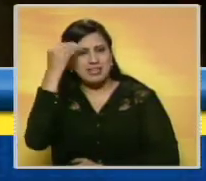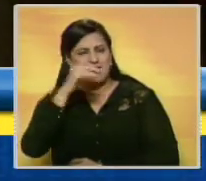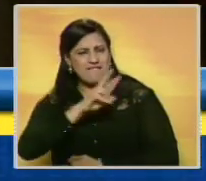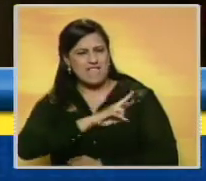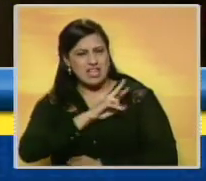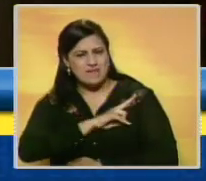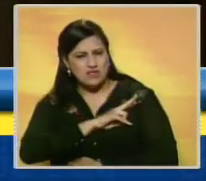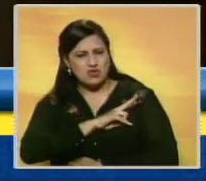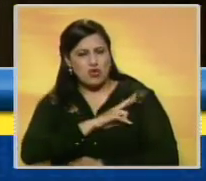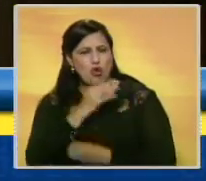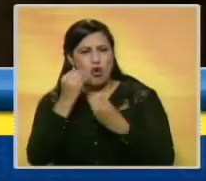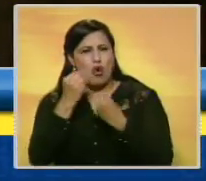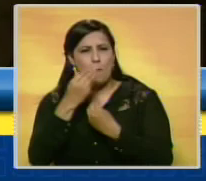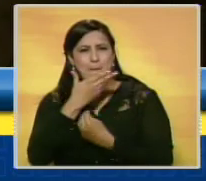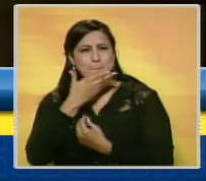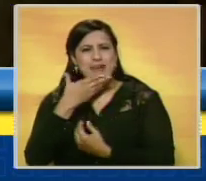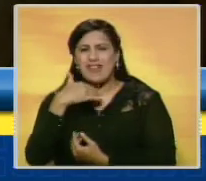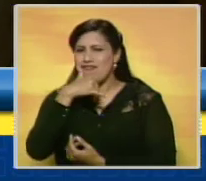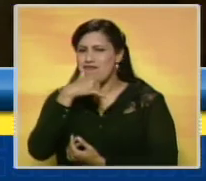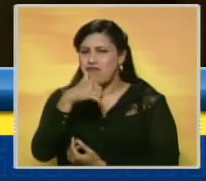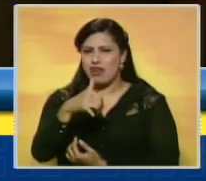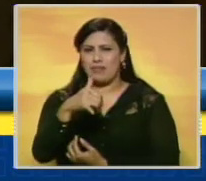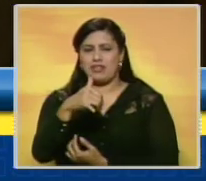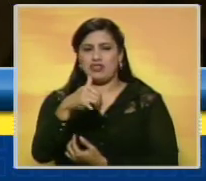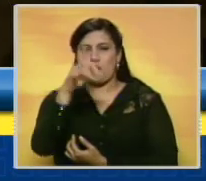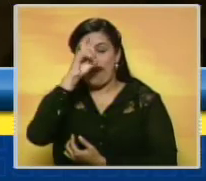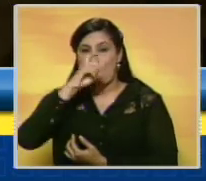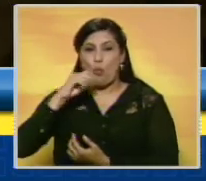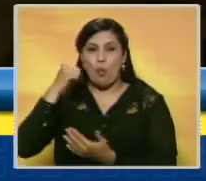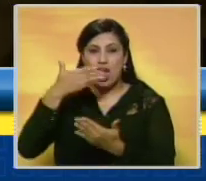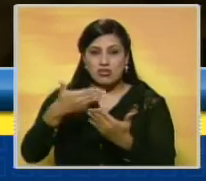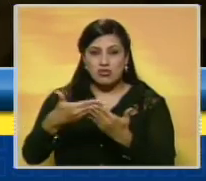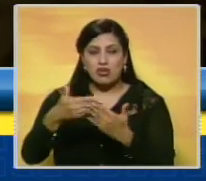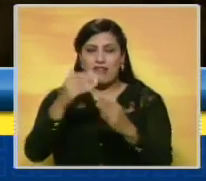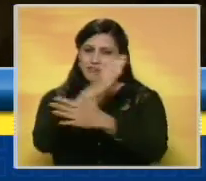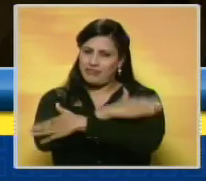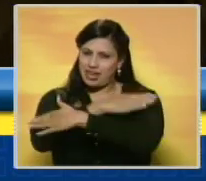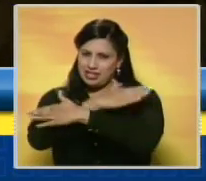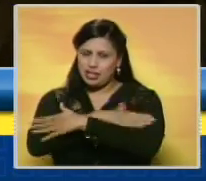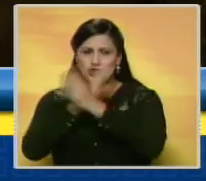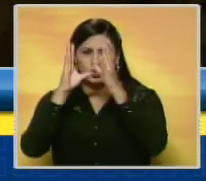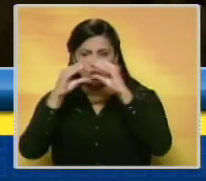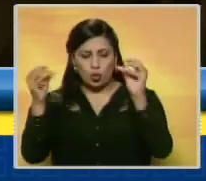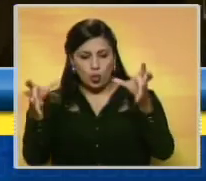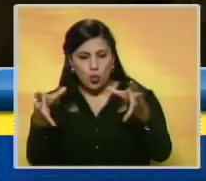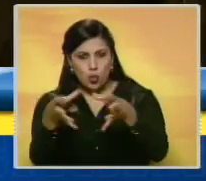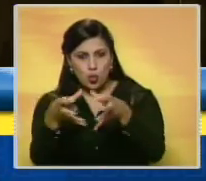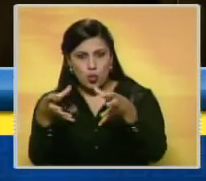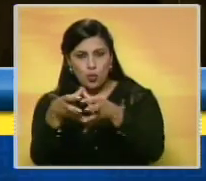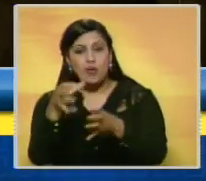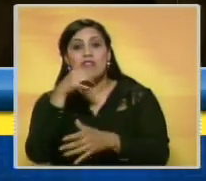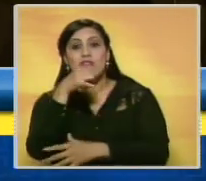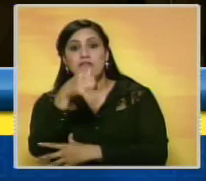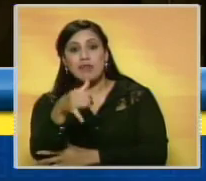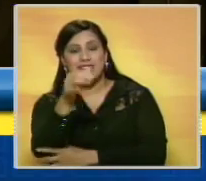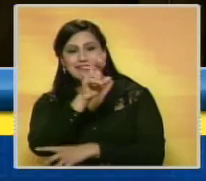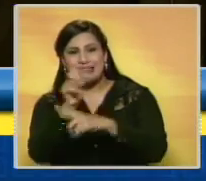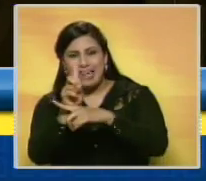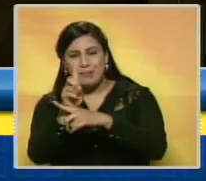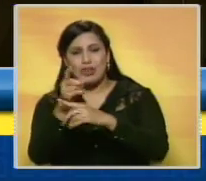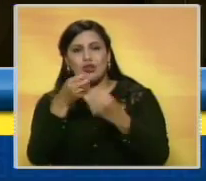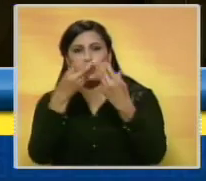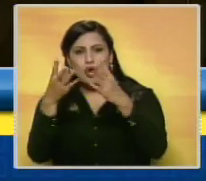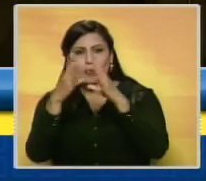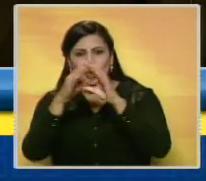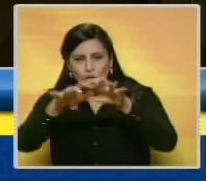Benevisión como el mejor noticiero del año, felicito pues a todo ese equipo con esa información veraz que